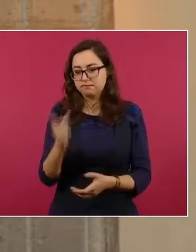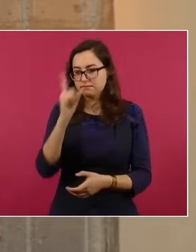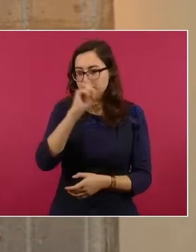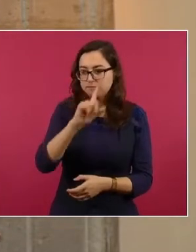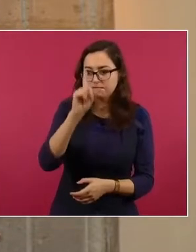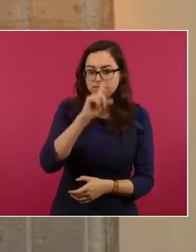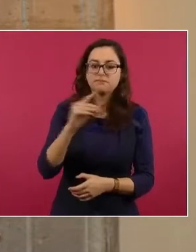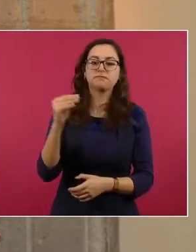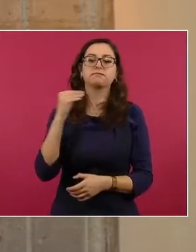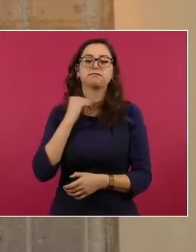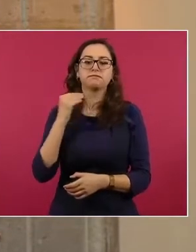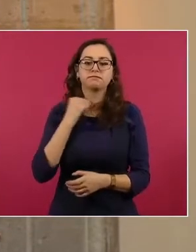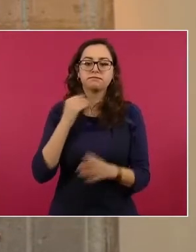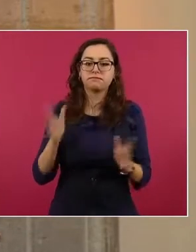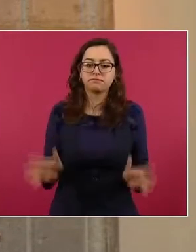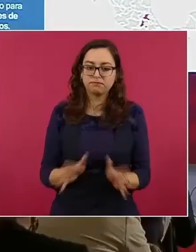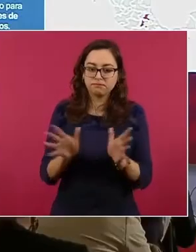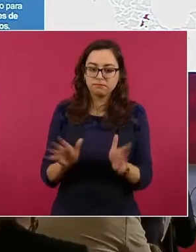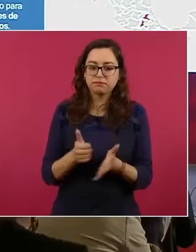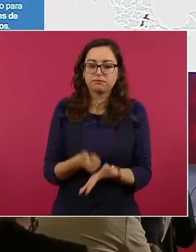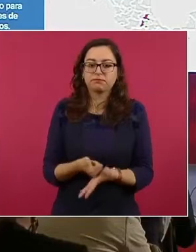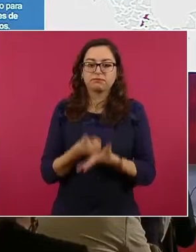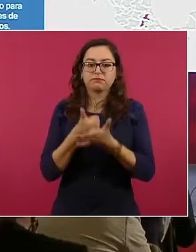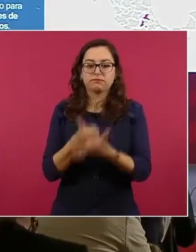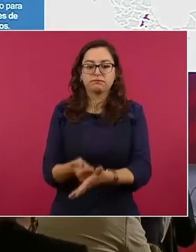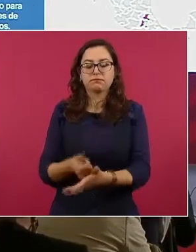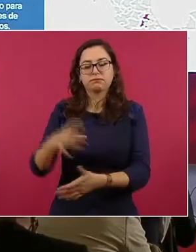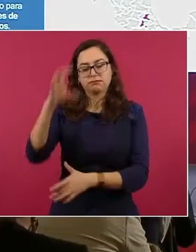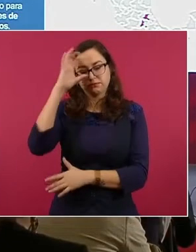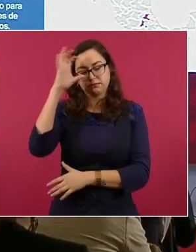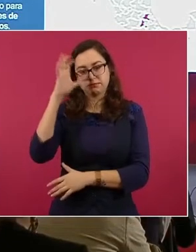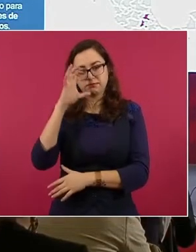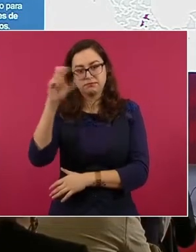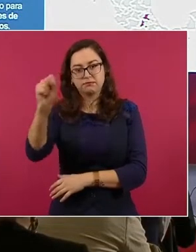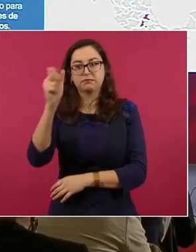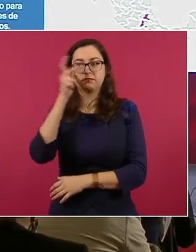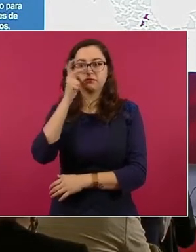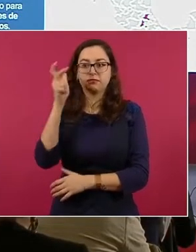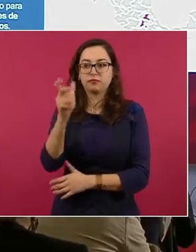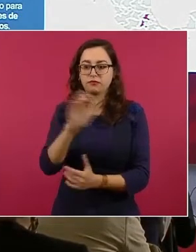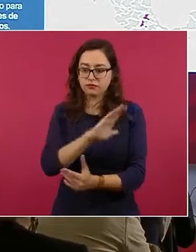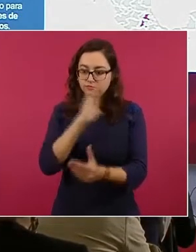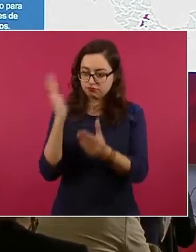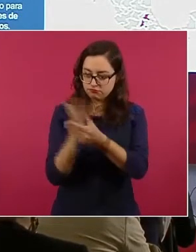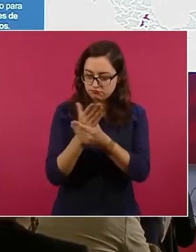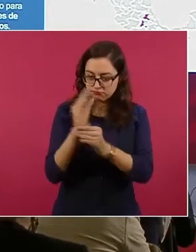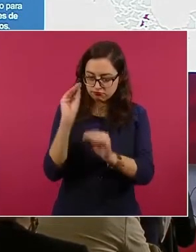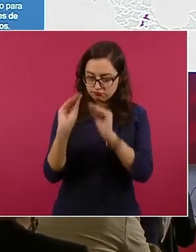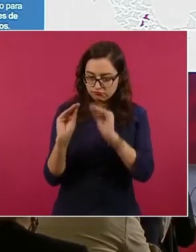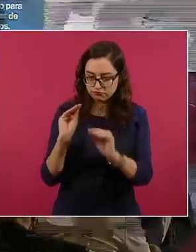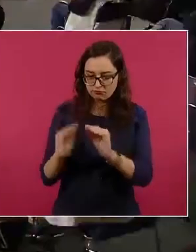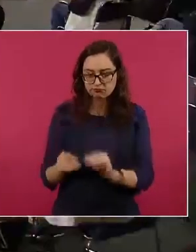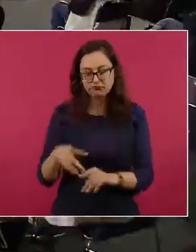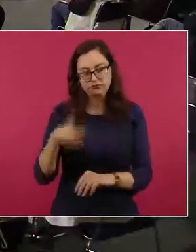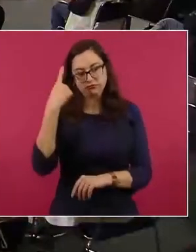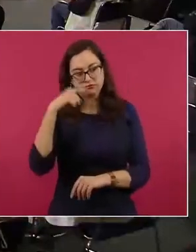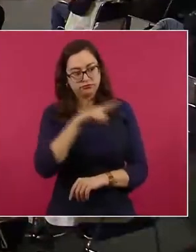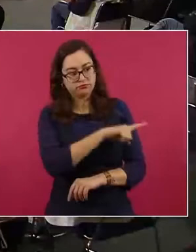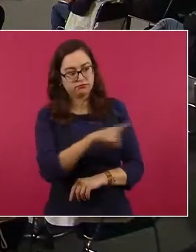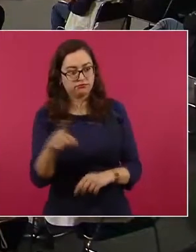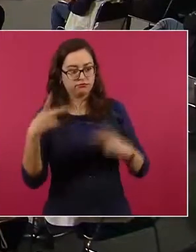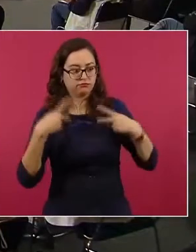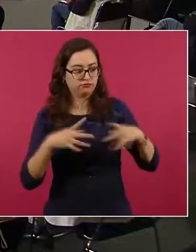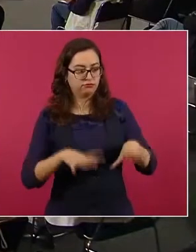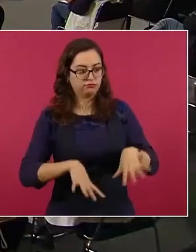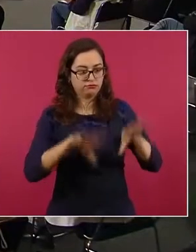fiscalías de Morelos e Hidalgo en la integración de carpetas y en la cumplimentación de órdenes de aprehensión y cateo.